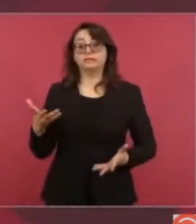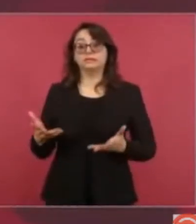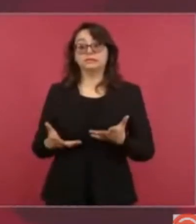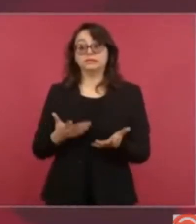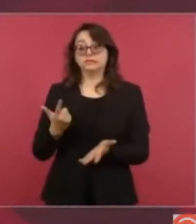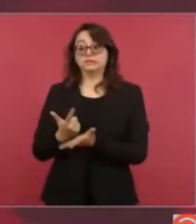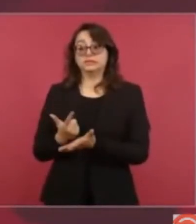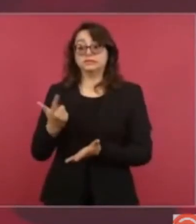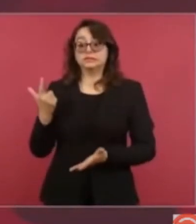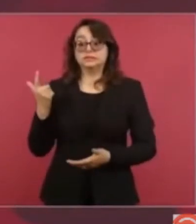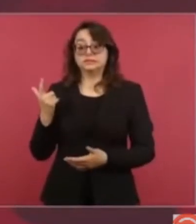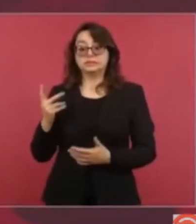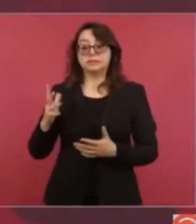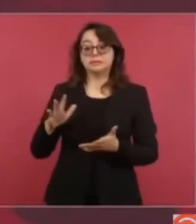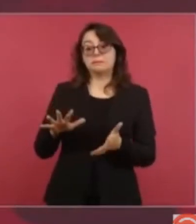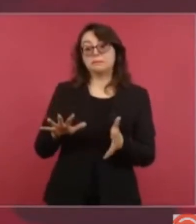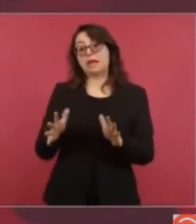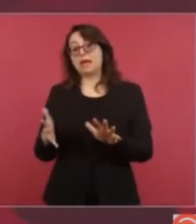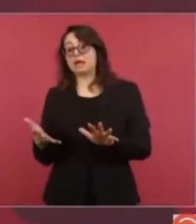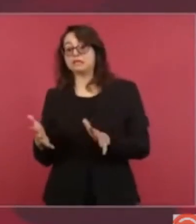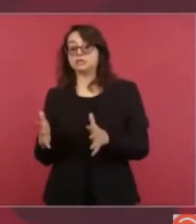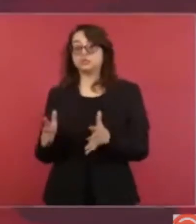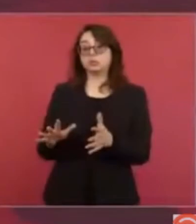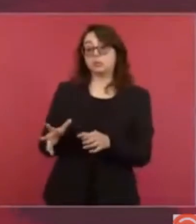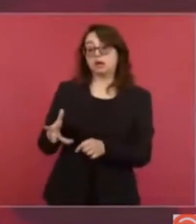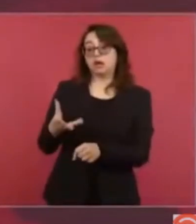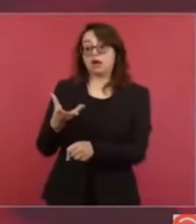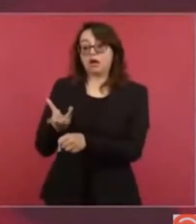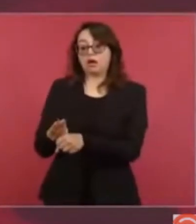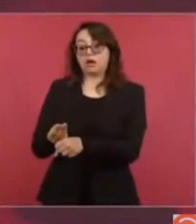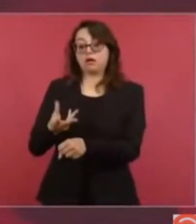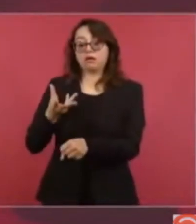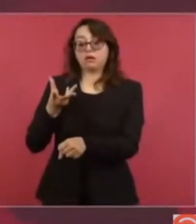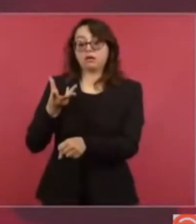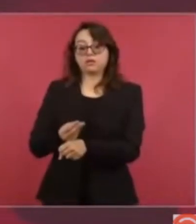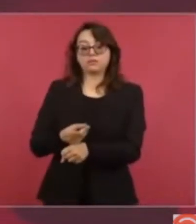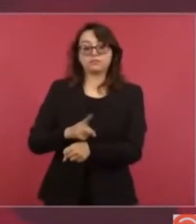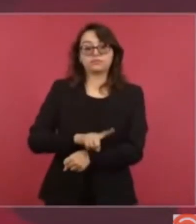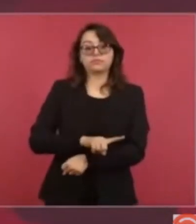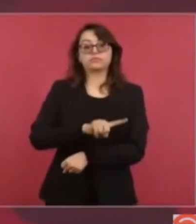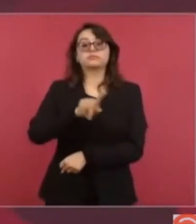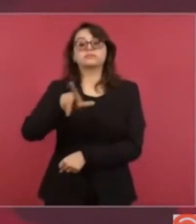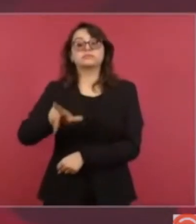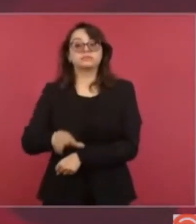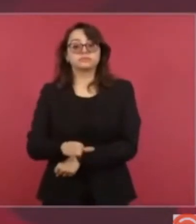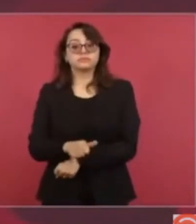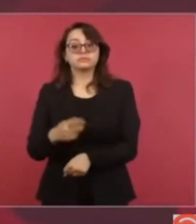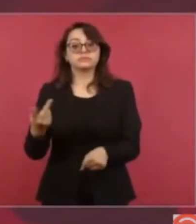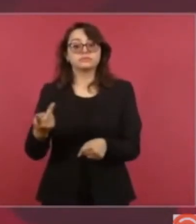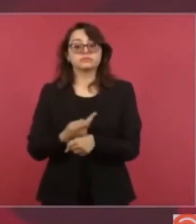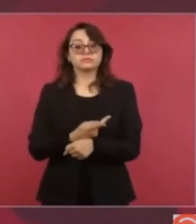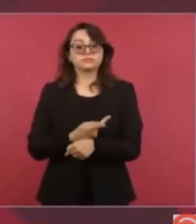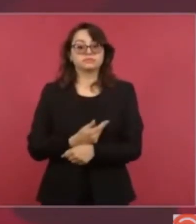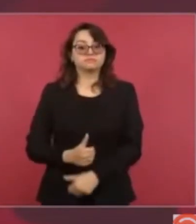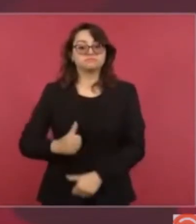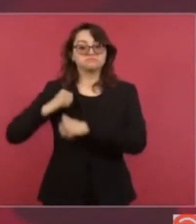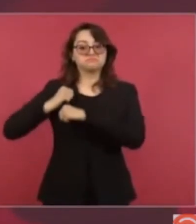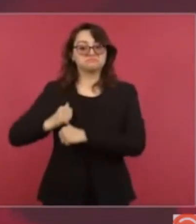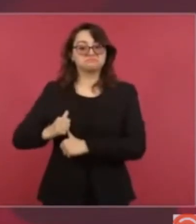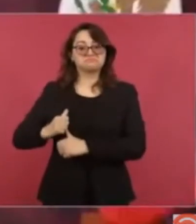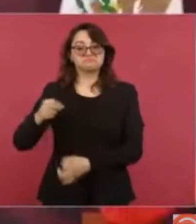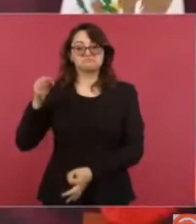algo gravísimo y con el apoyo y la complicidad de las autoridades, le dieron